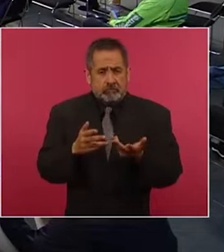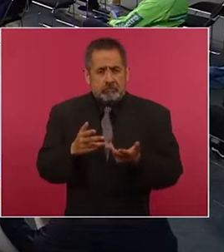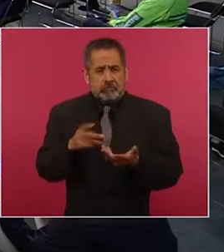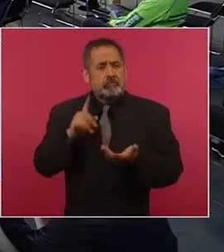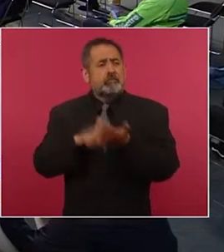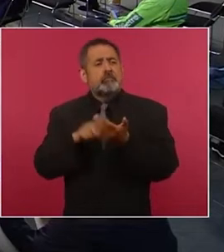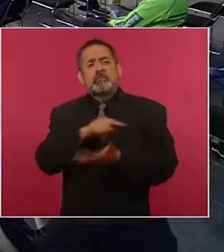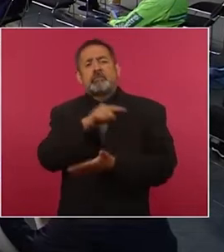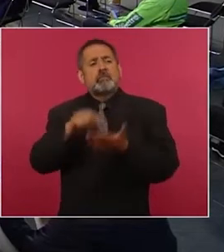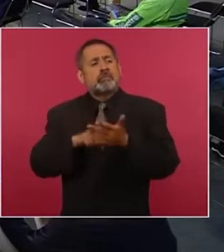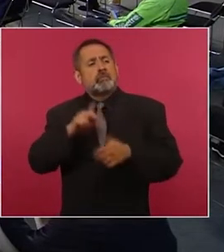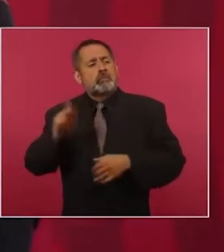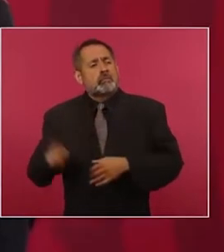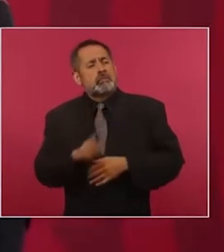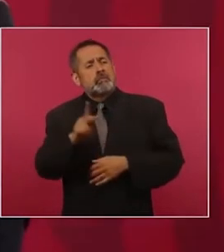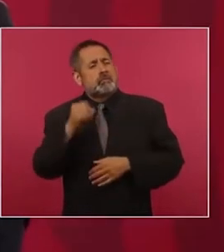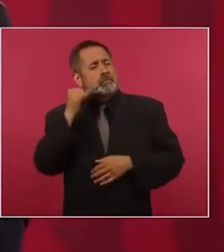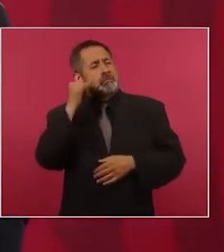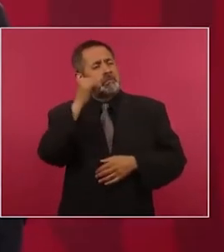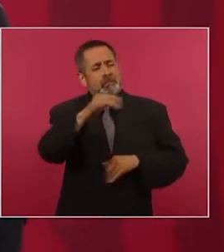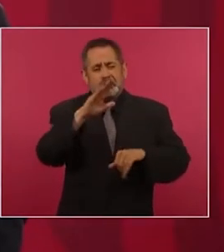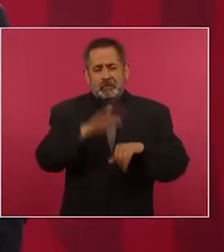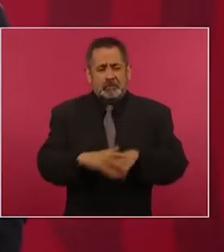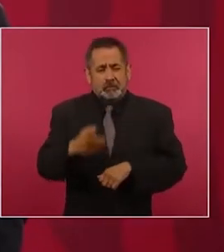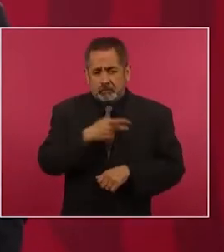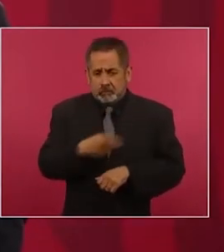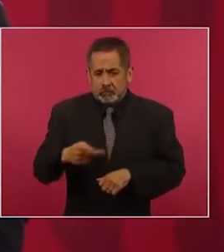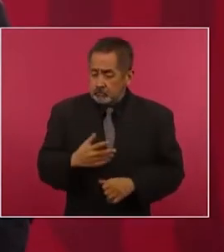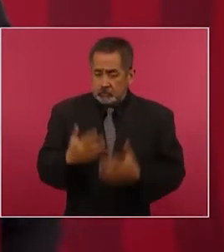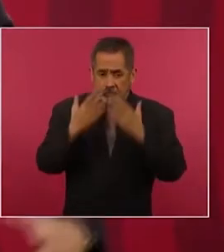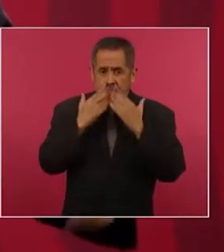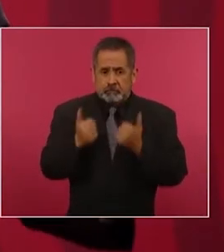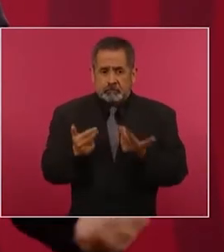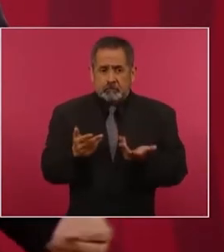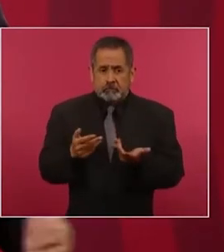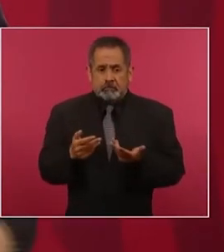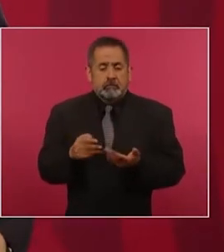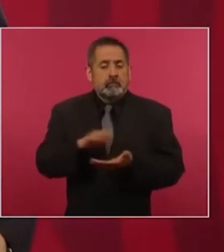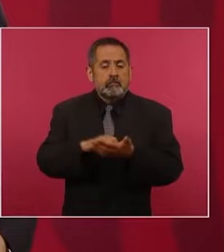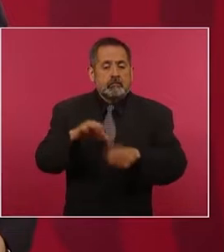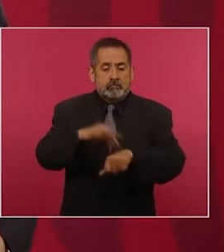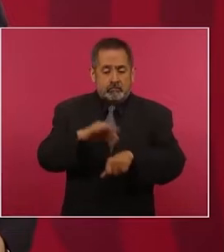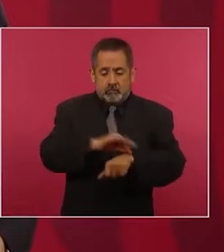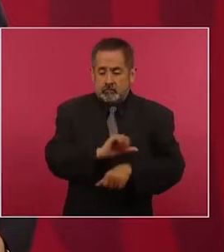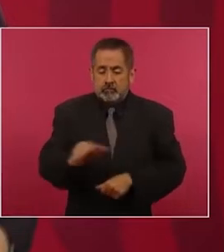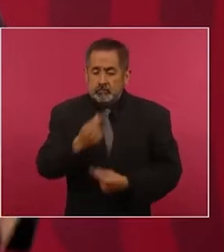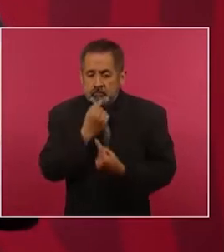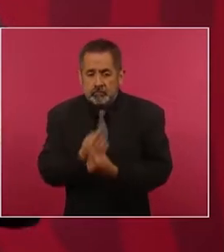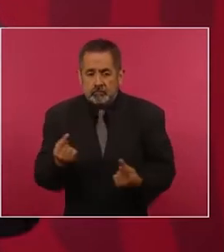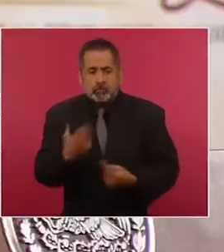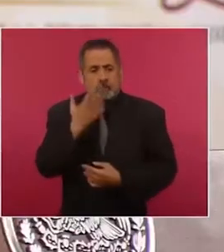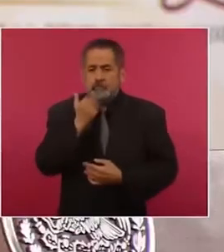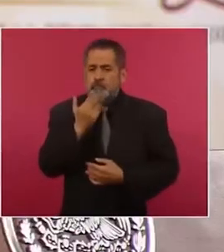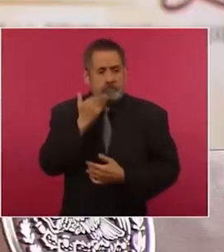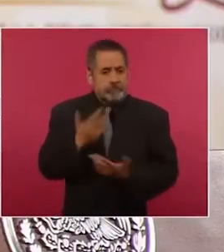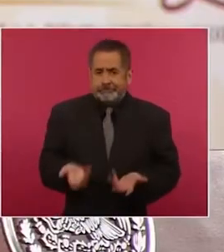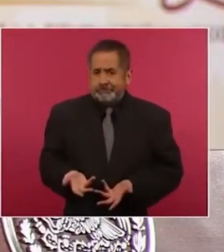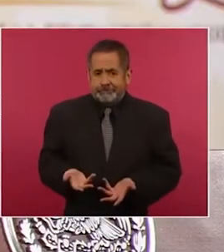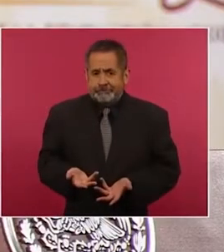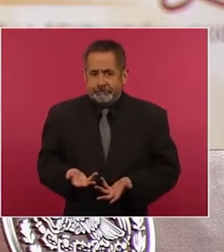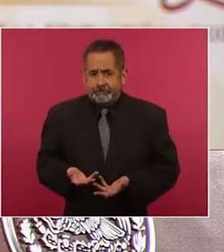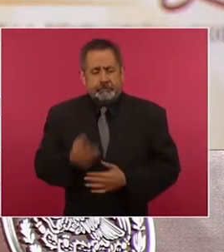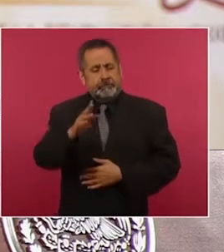más pobres, más apartadas, no hay pediatras. Cuando empecé el gobierno,